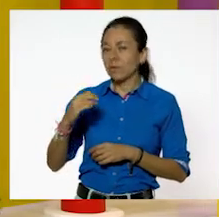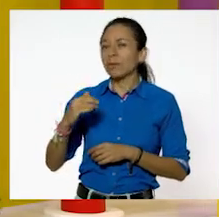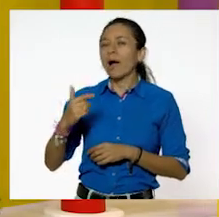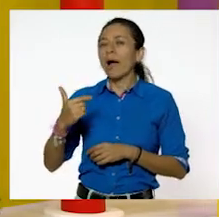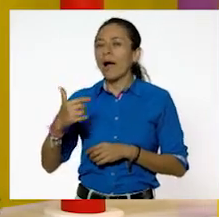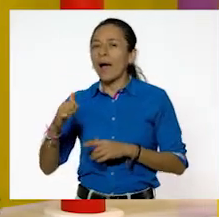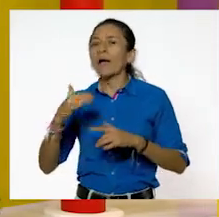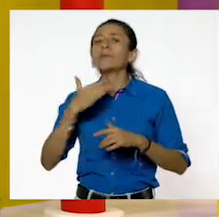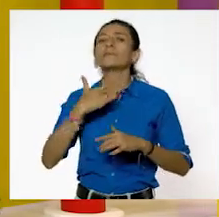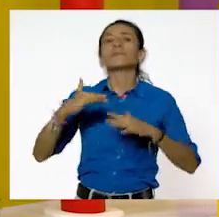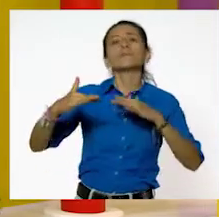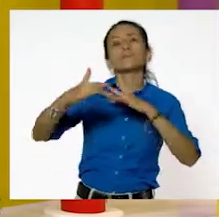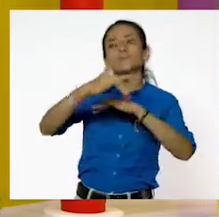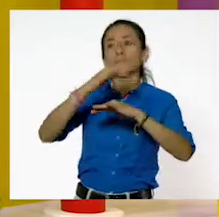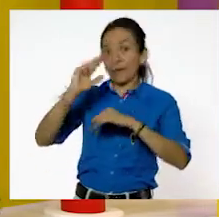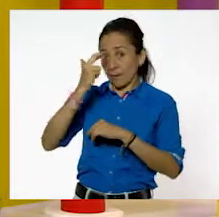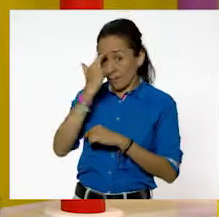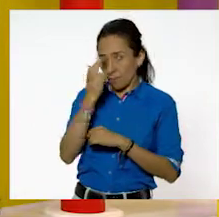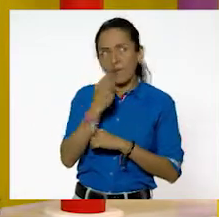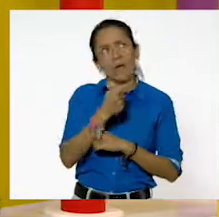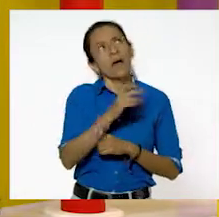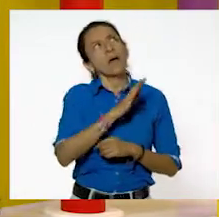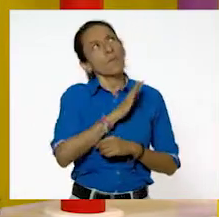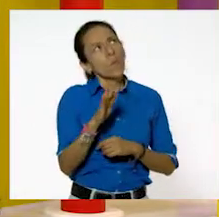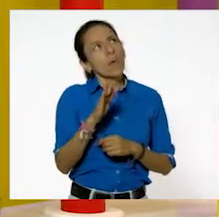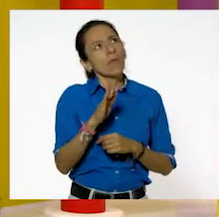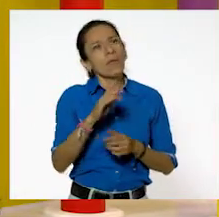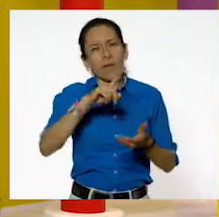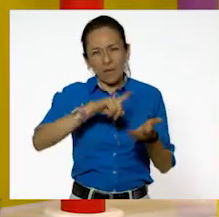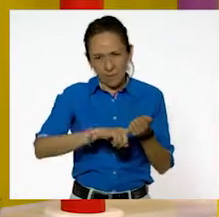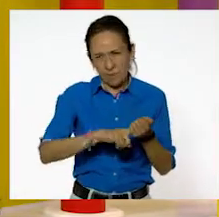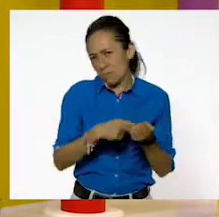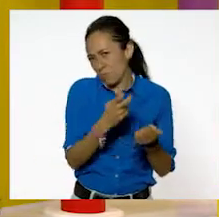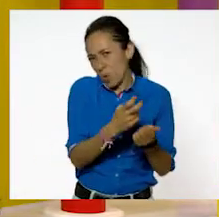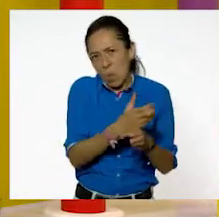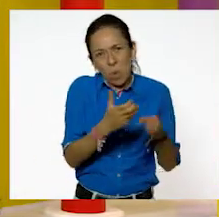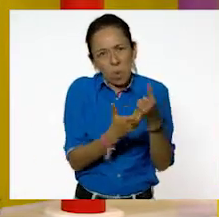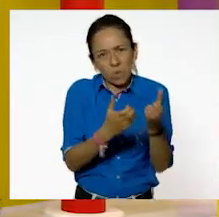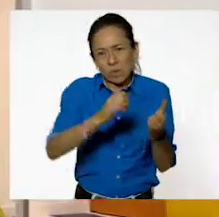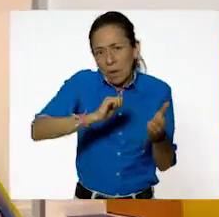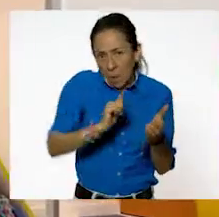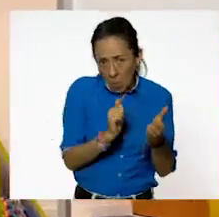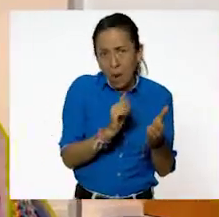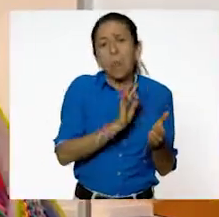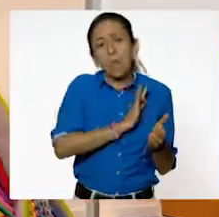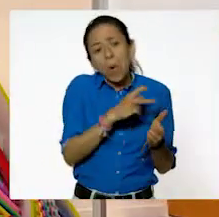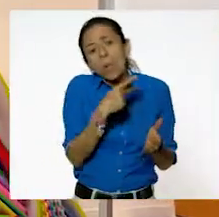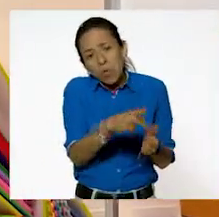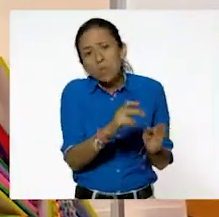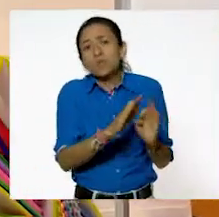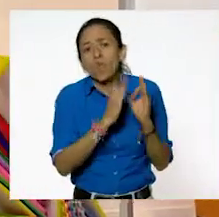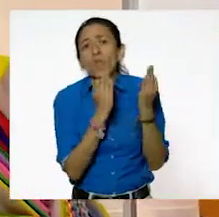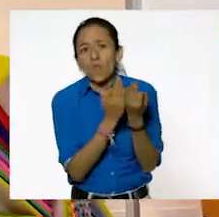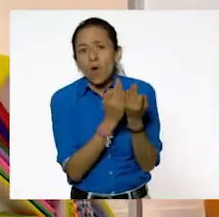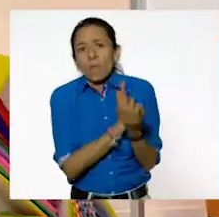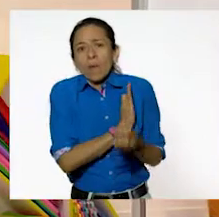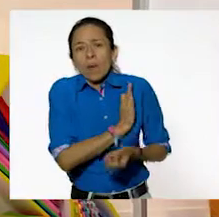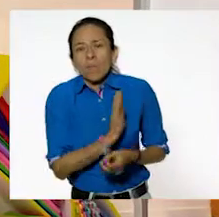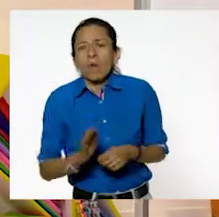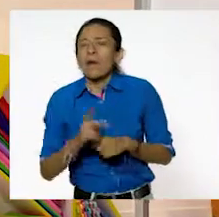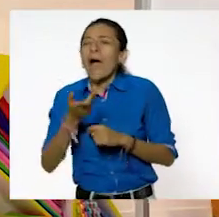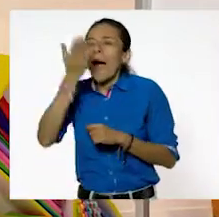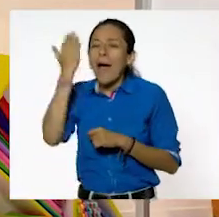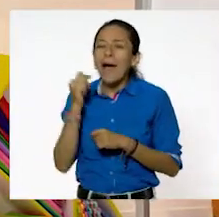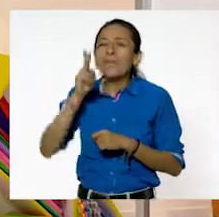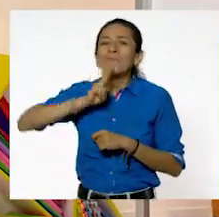que también se puede adaptar al recipiente que lo contiene, por ejemplo. Incluso hicimos un experimento. Lo hicieron